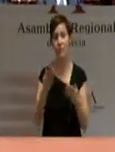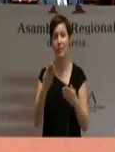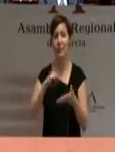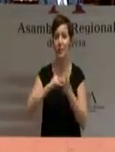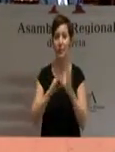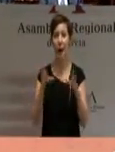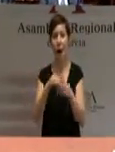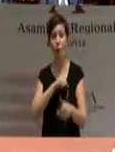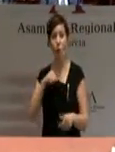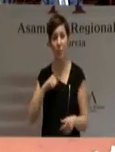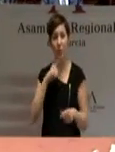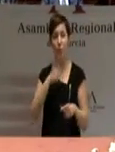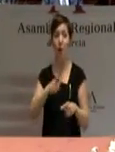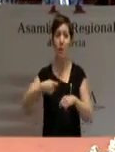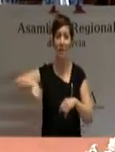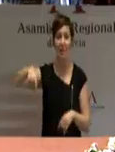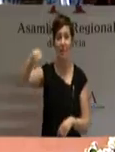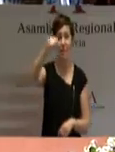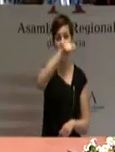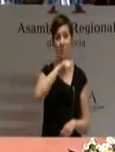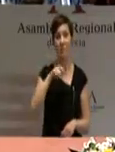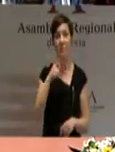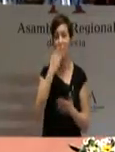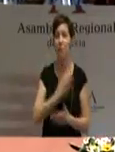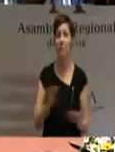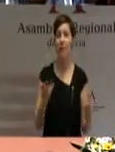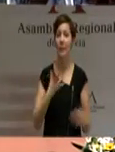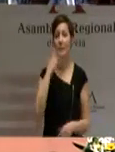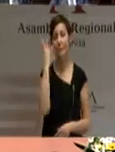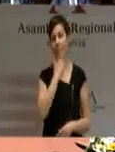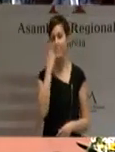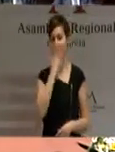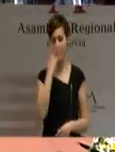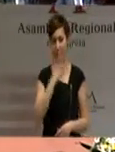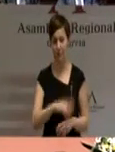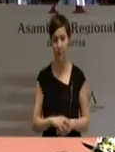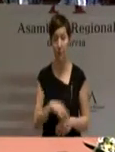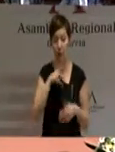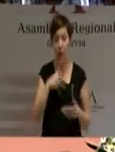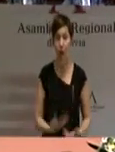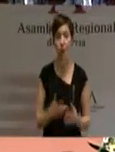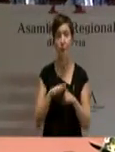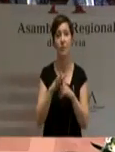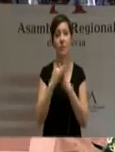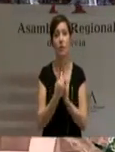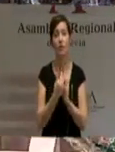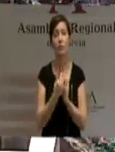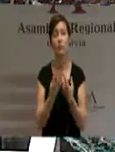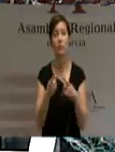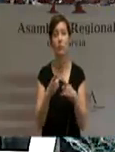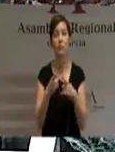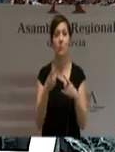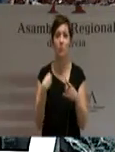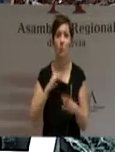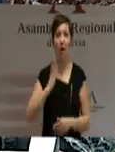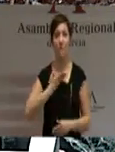Señor presidente, señoras y señores diputados, en este momento y en las actuales circunstancias económicas,